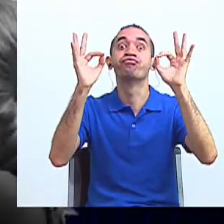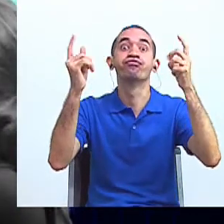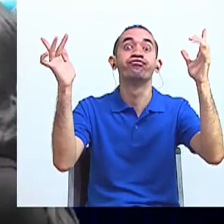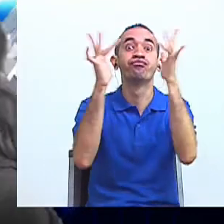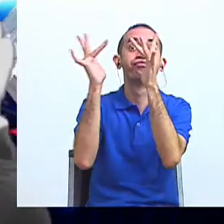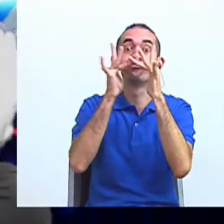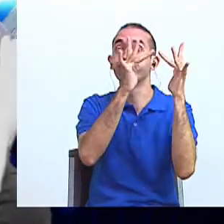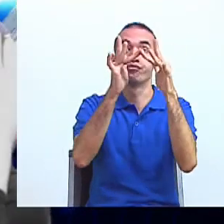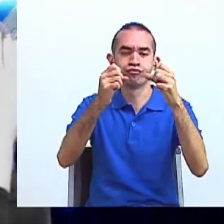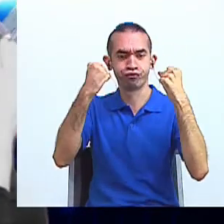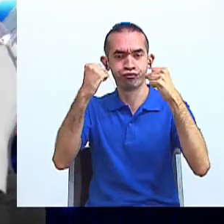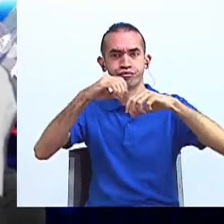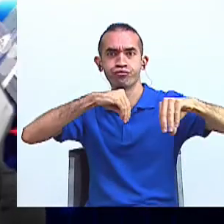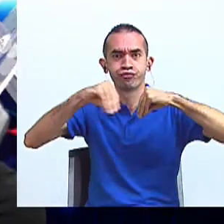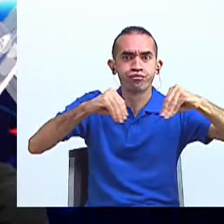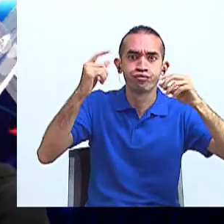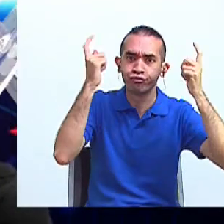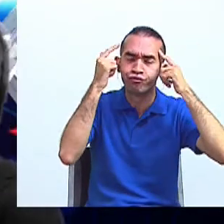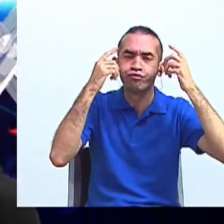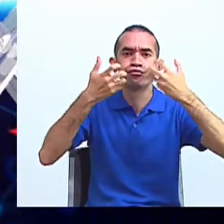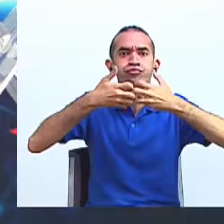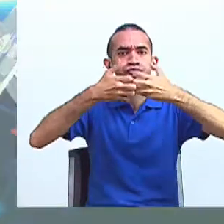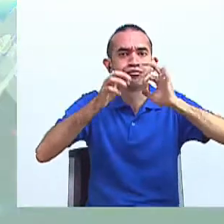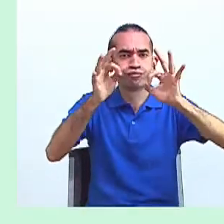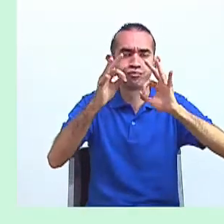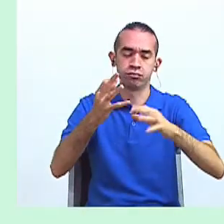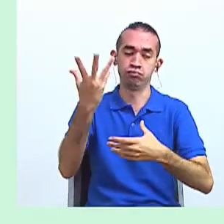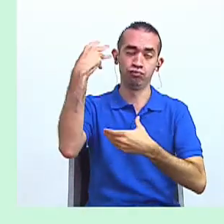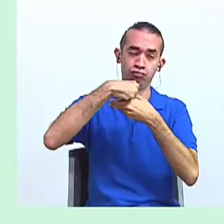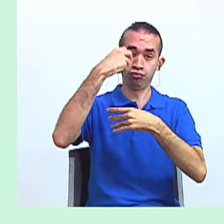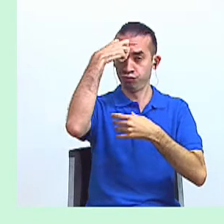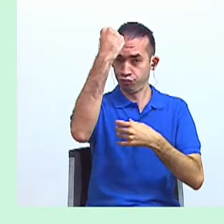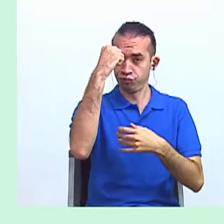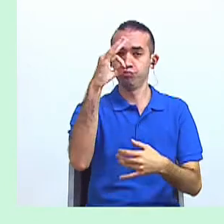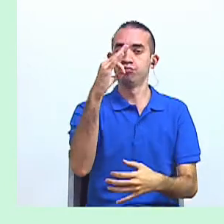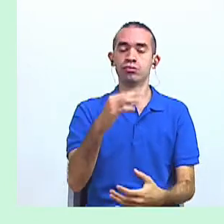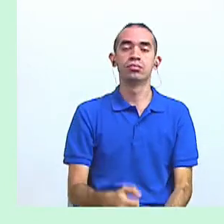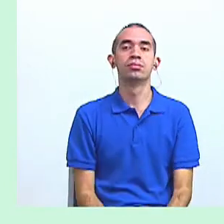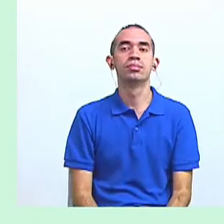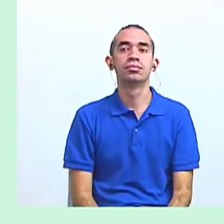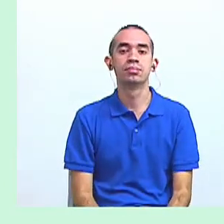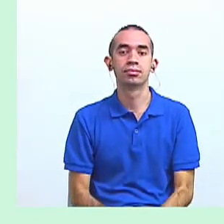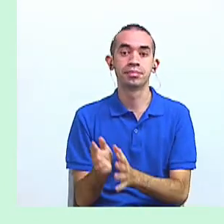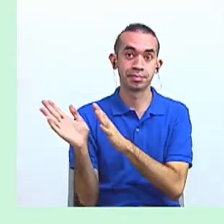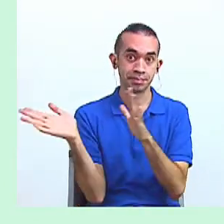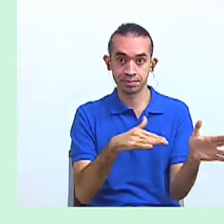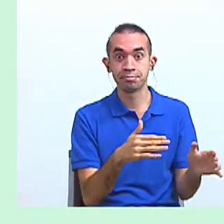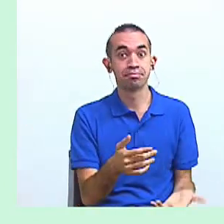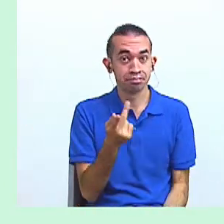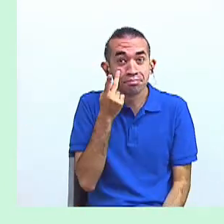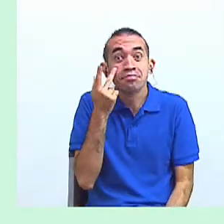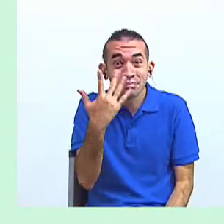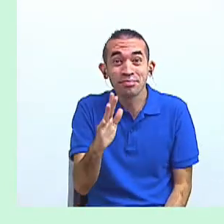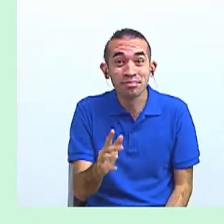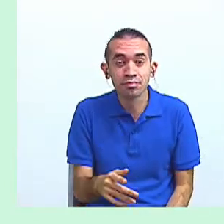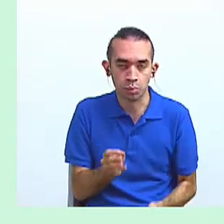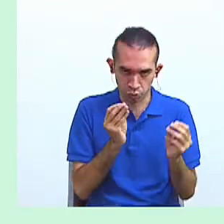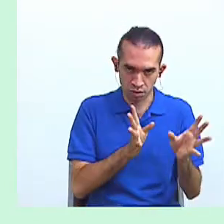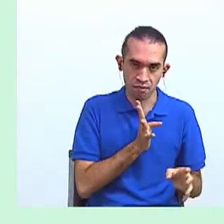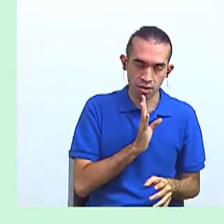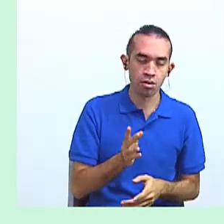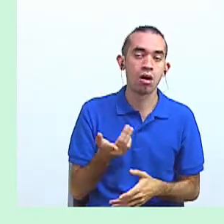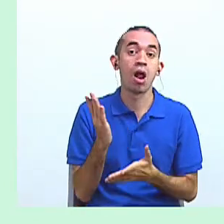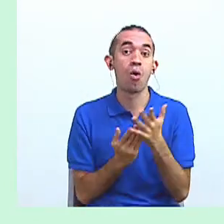neuronales y aumenta la reserva cognitiva. Muy bien, jóvenes. Hemos visto los beneficios,